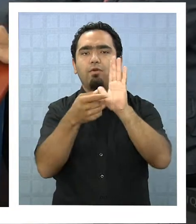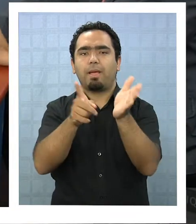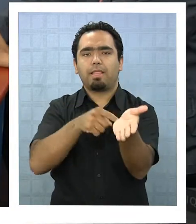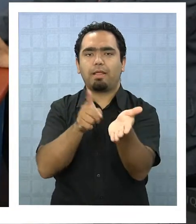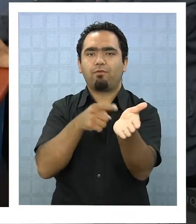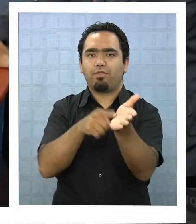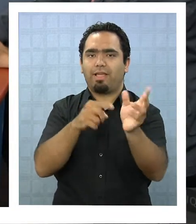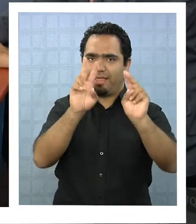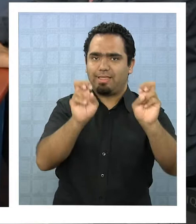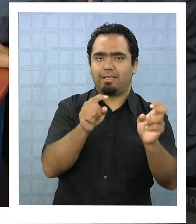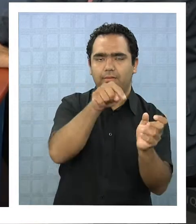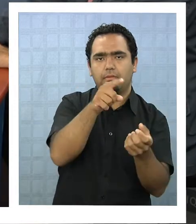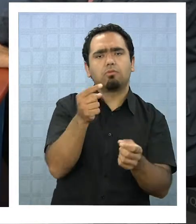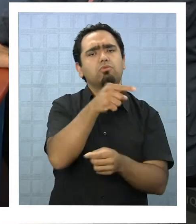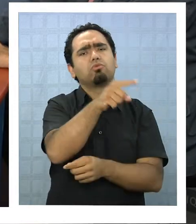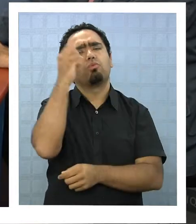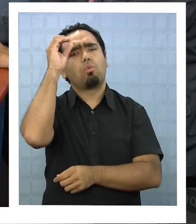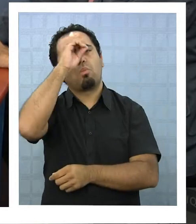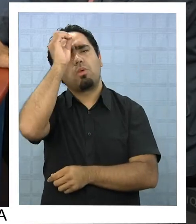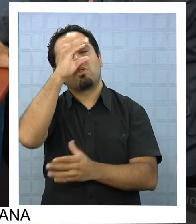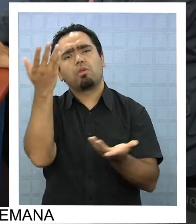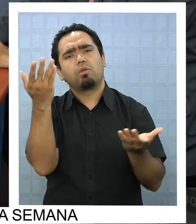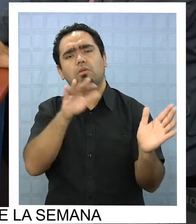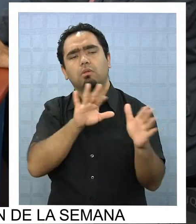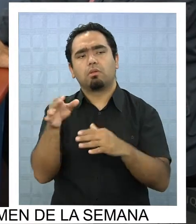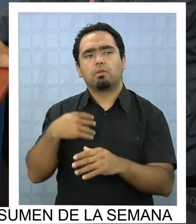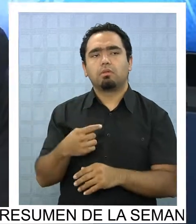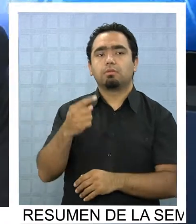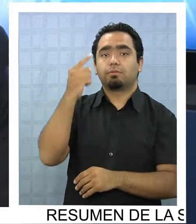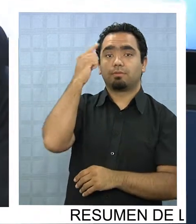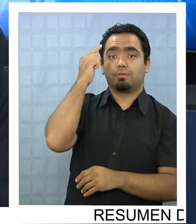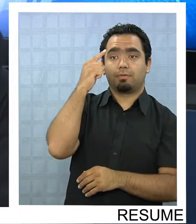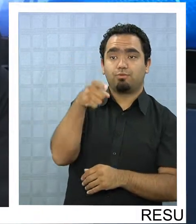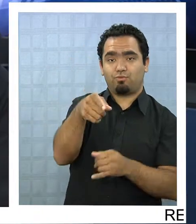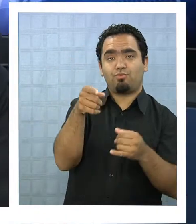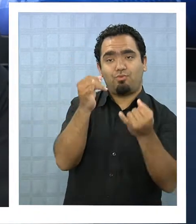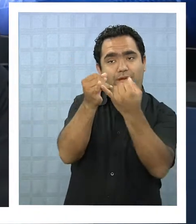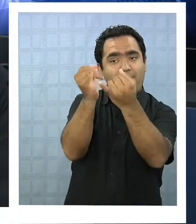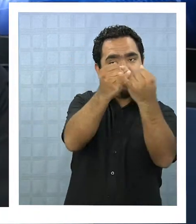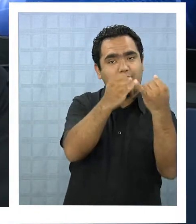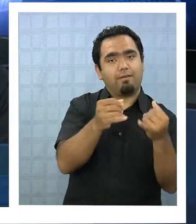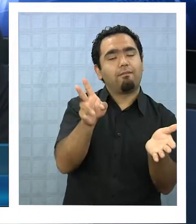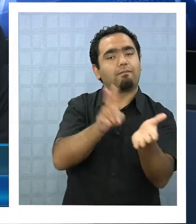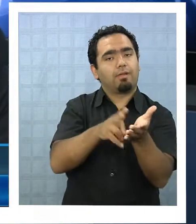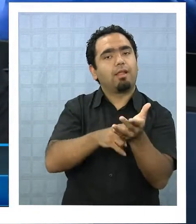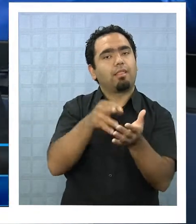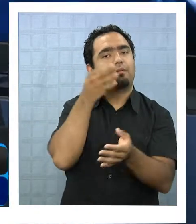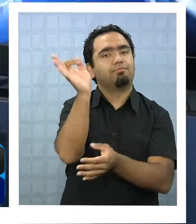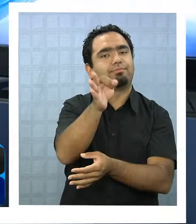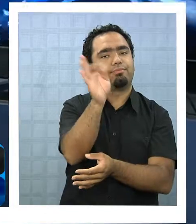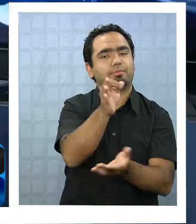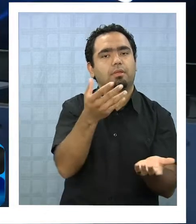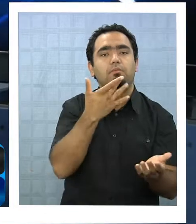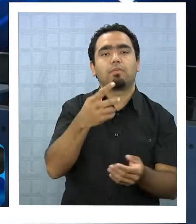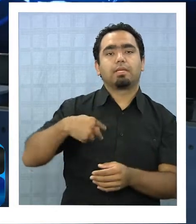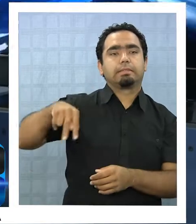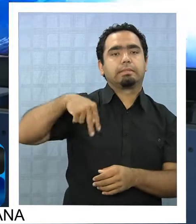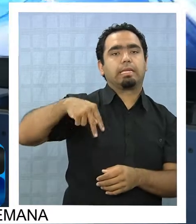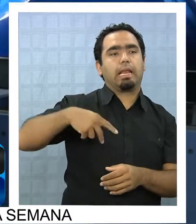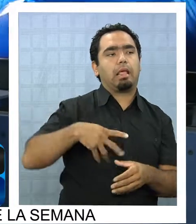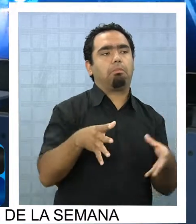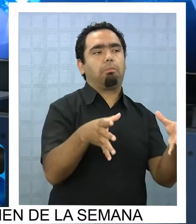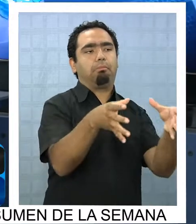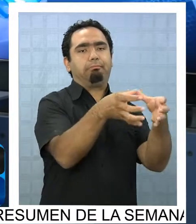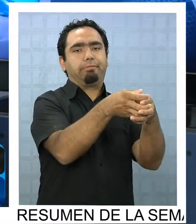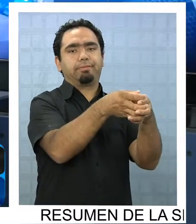te parece a ti este protocolo que se firmó? creo que lo que tus amigos dicen es verdad creo que el Senado es como una cueva así